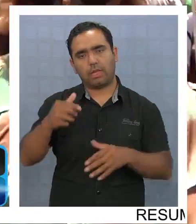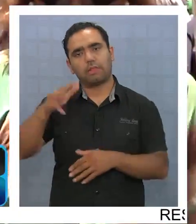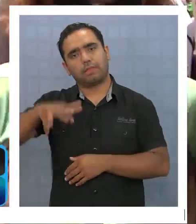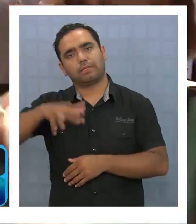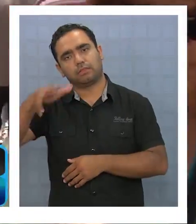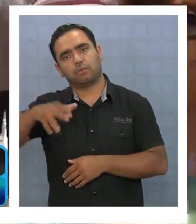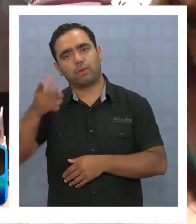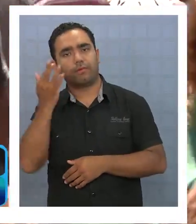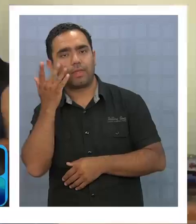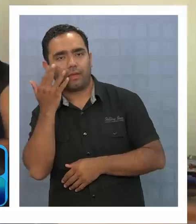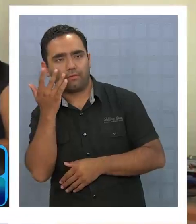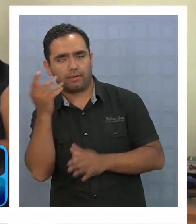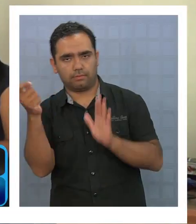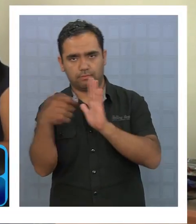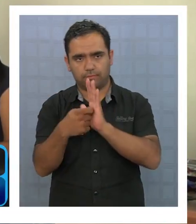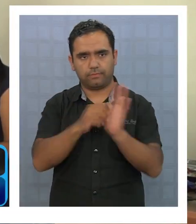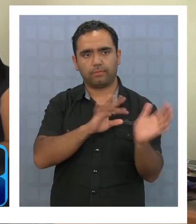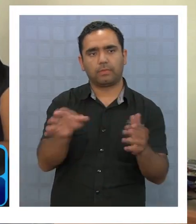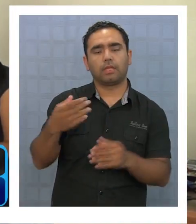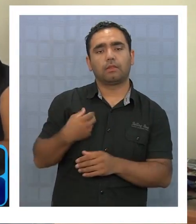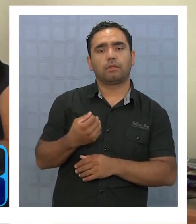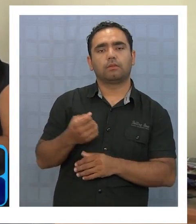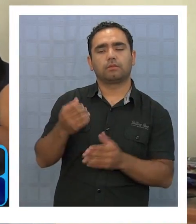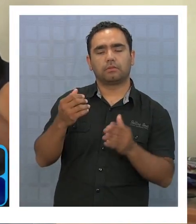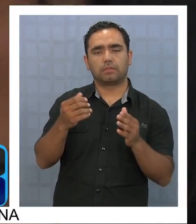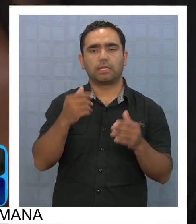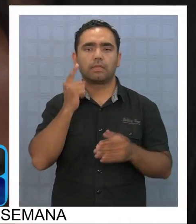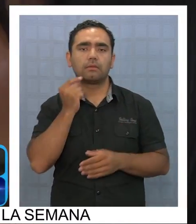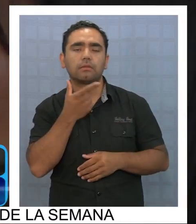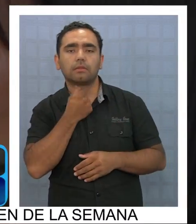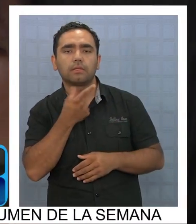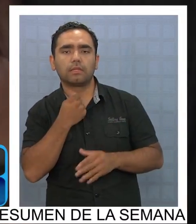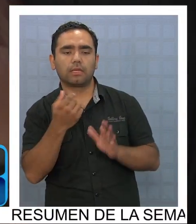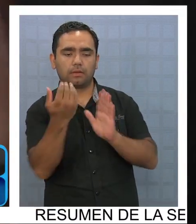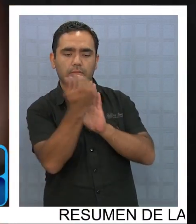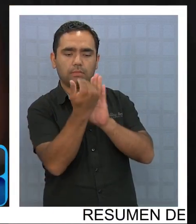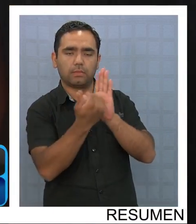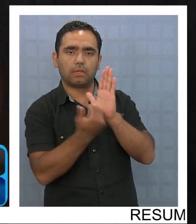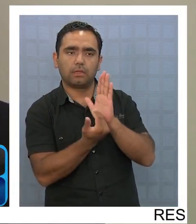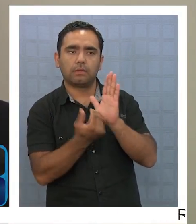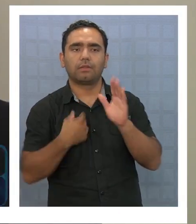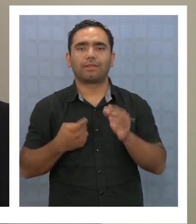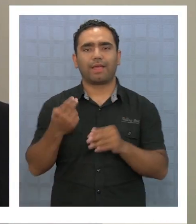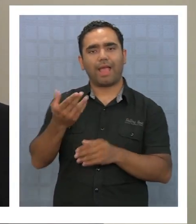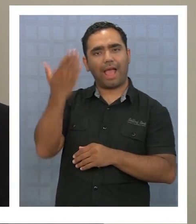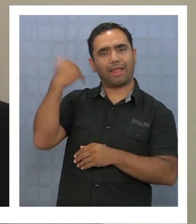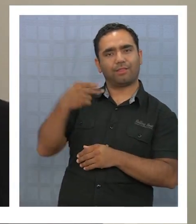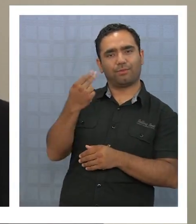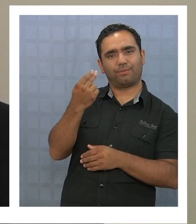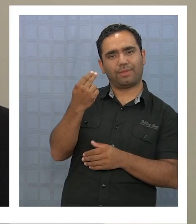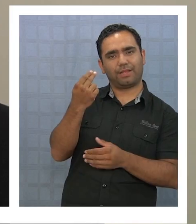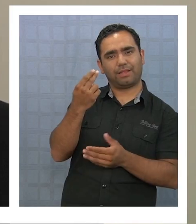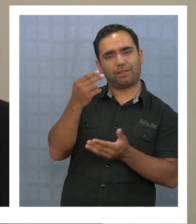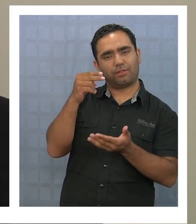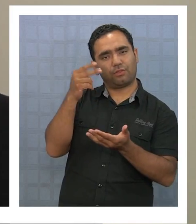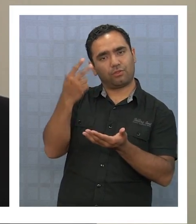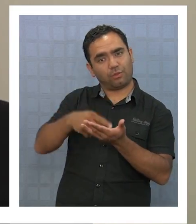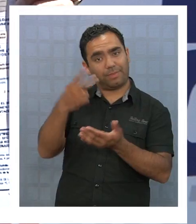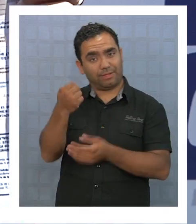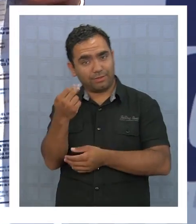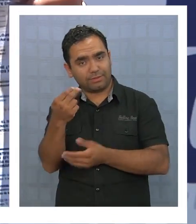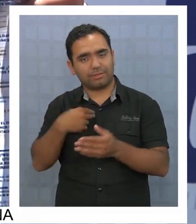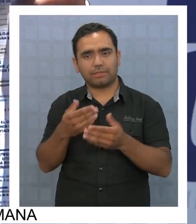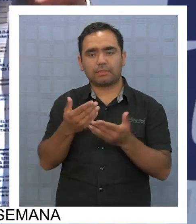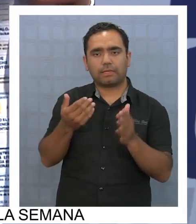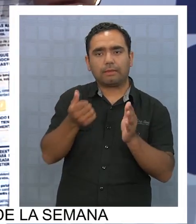La idea, señalan desde la institución, es recolectar esos datos que el censo 2012 pasó por alto y de esta forma generar proyecciones de